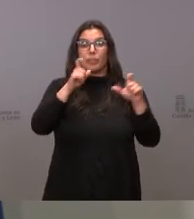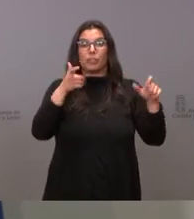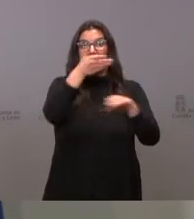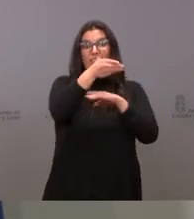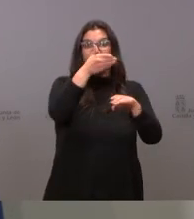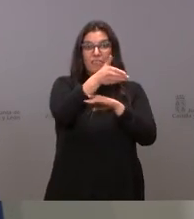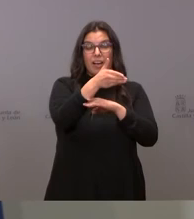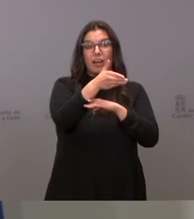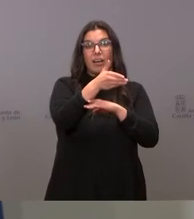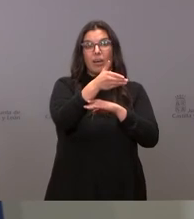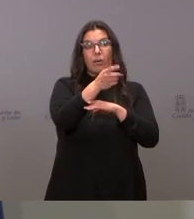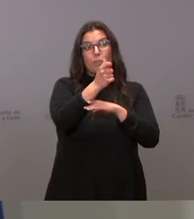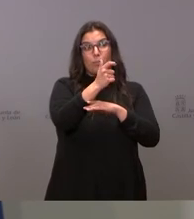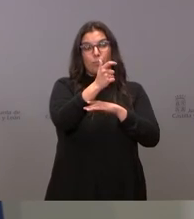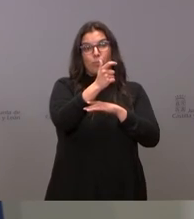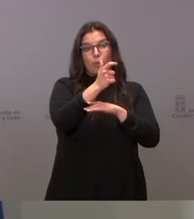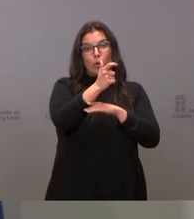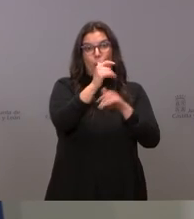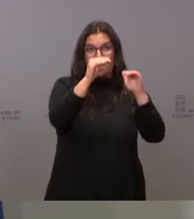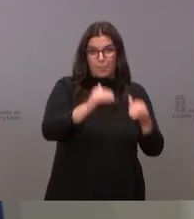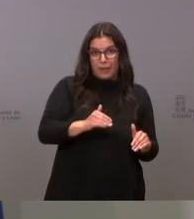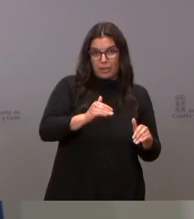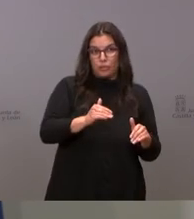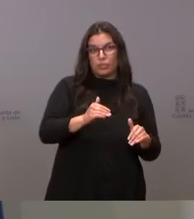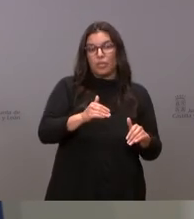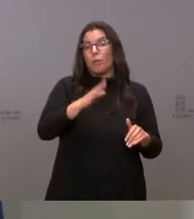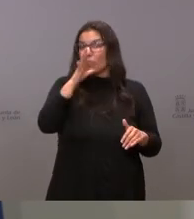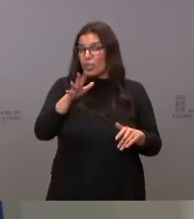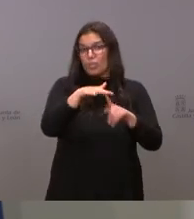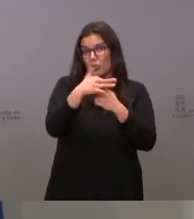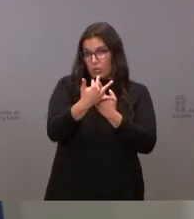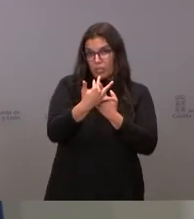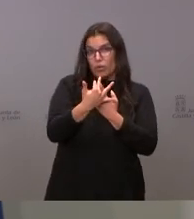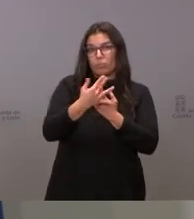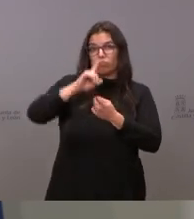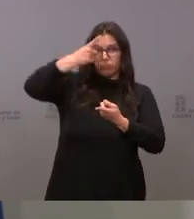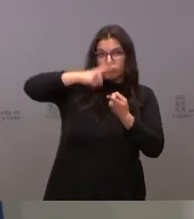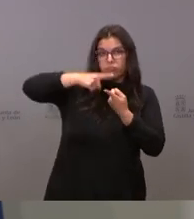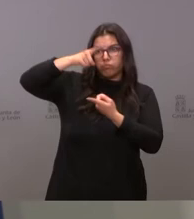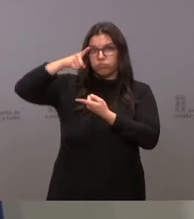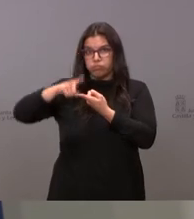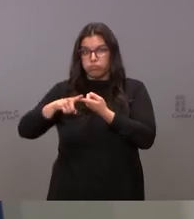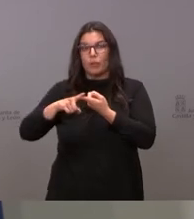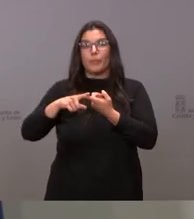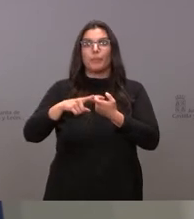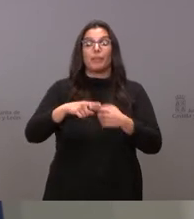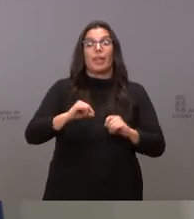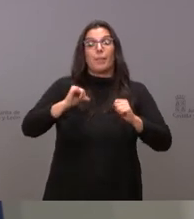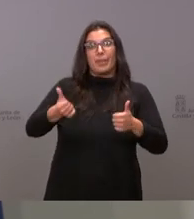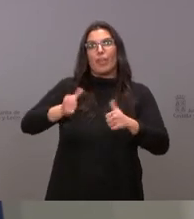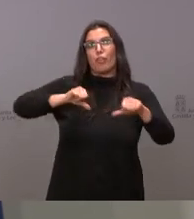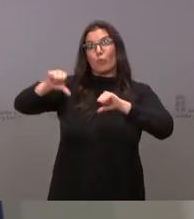centros sanitarios y esto, pues se pueden haber dado a estas circunstancias, ¿no? Una reactivación de nuestra actividad quirúrgica